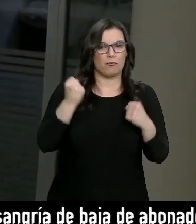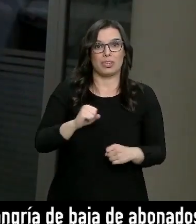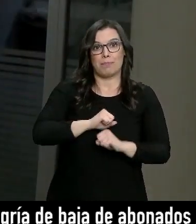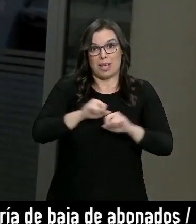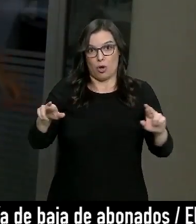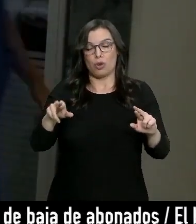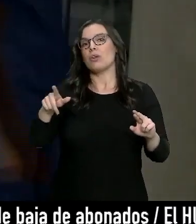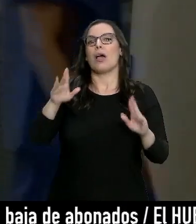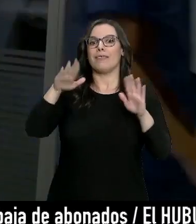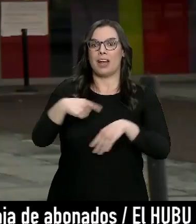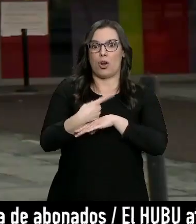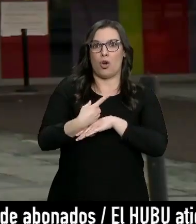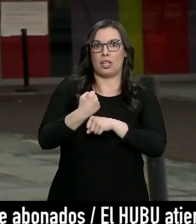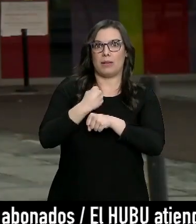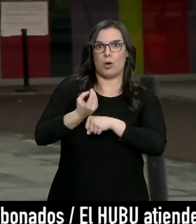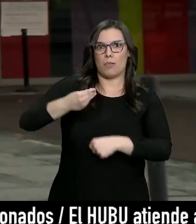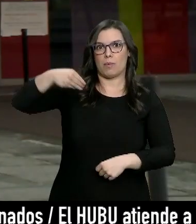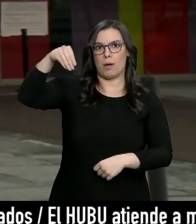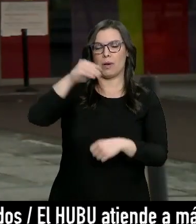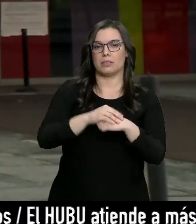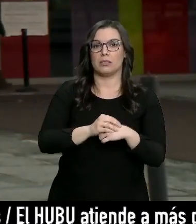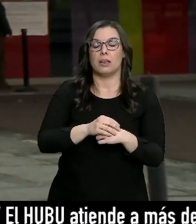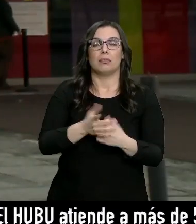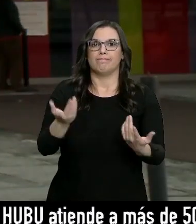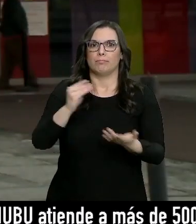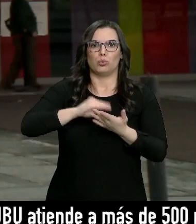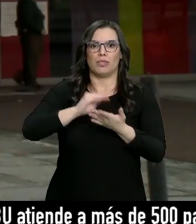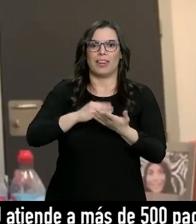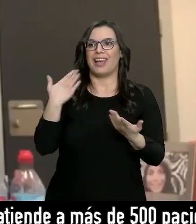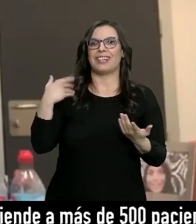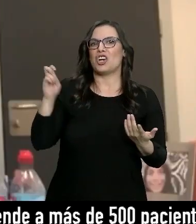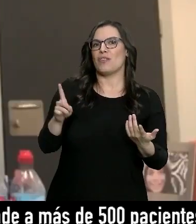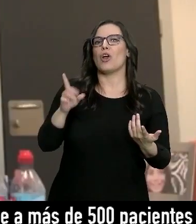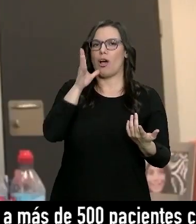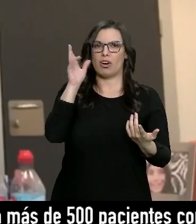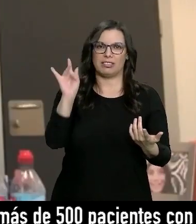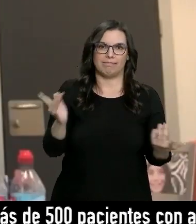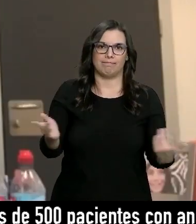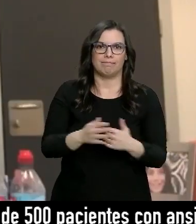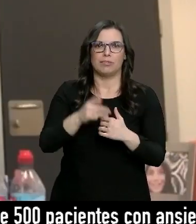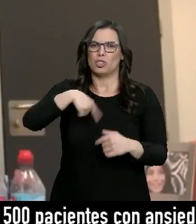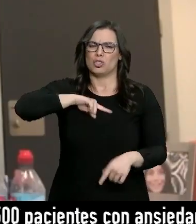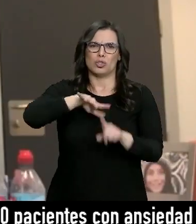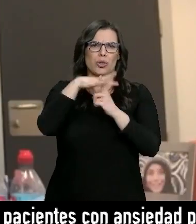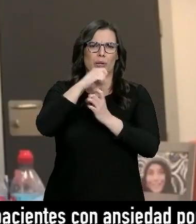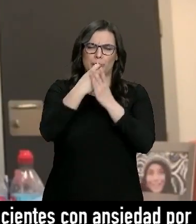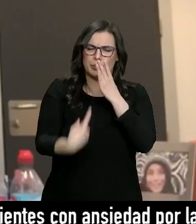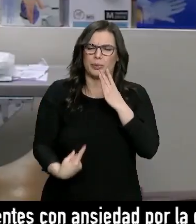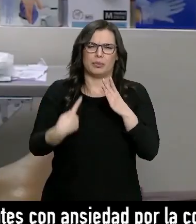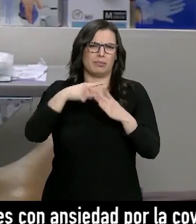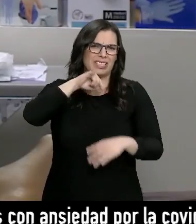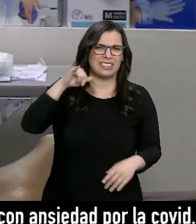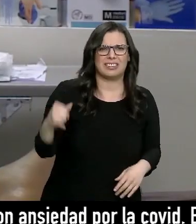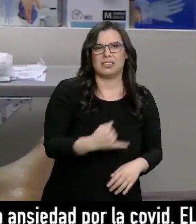y que les lleva a acumular horas de más. Venimos muchos días que antes no veníamos. Estamos en una situación de agotamiento, de mucho cansancio